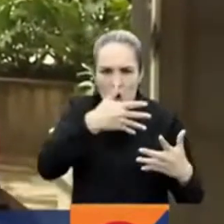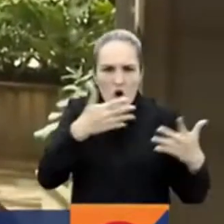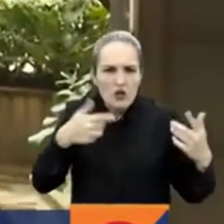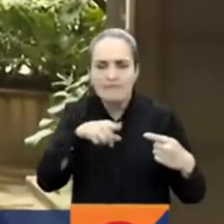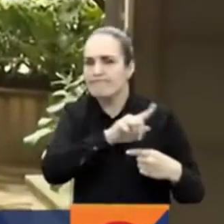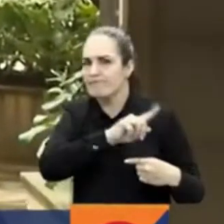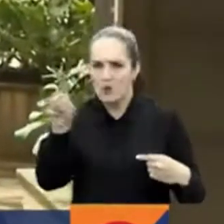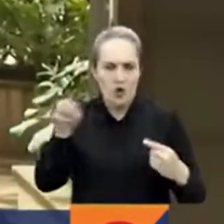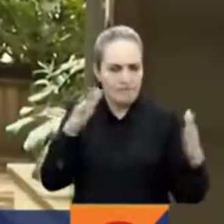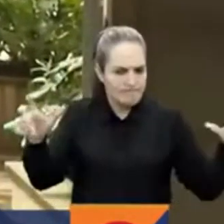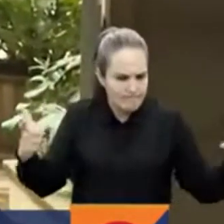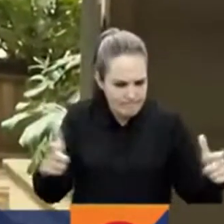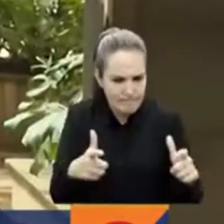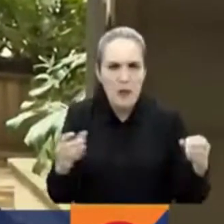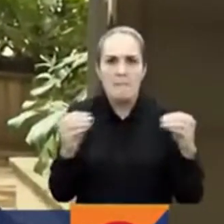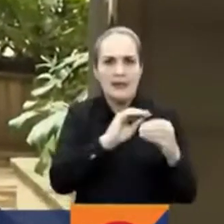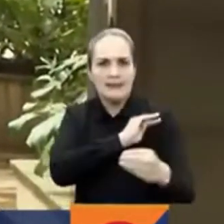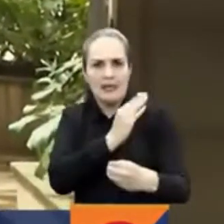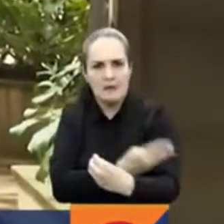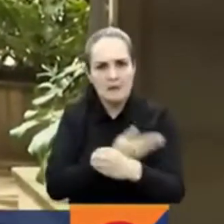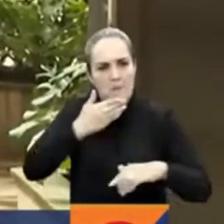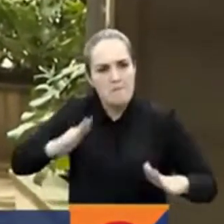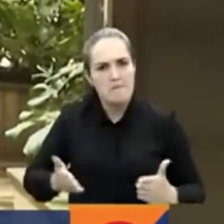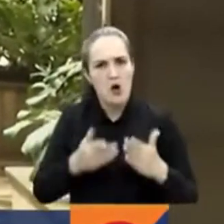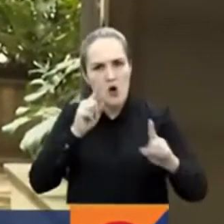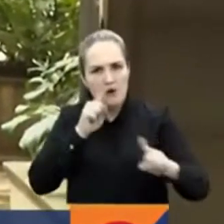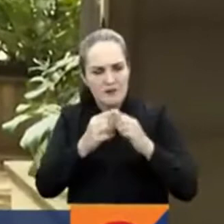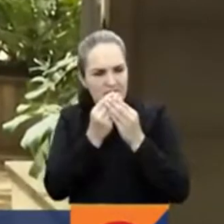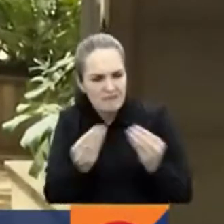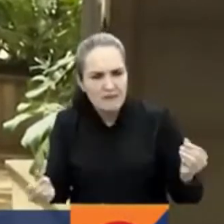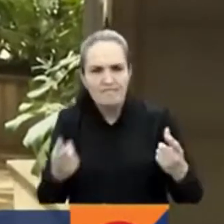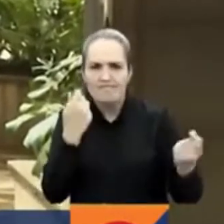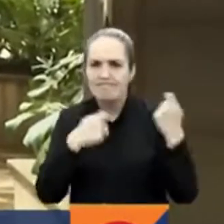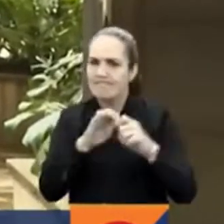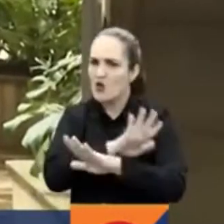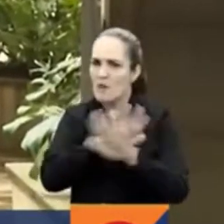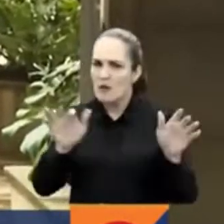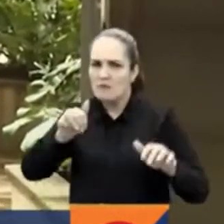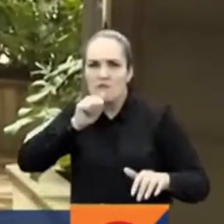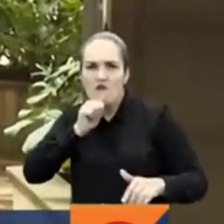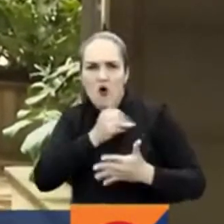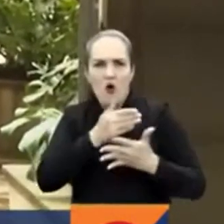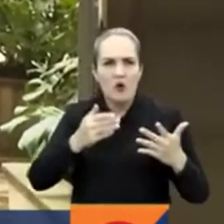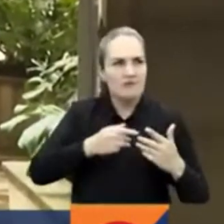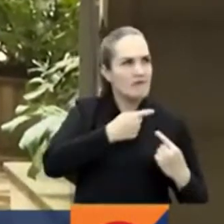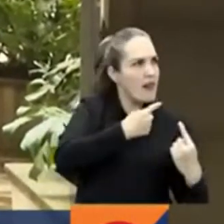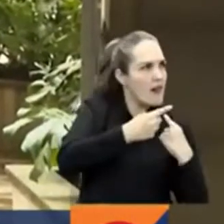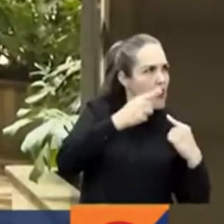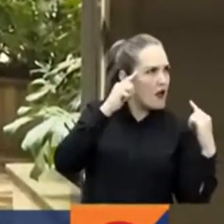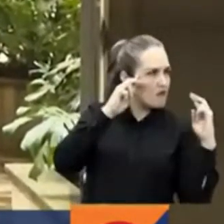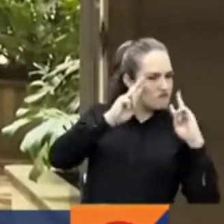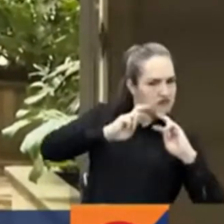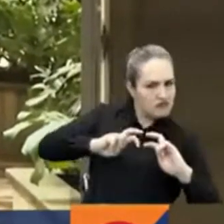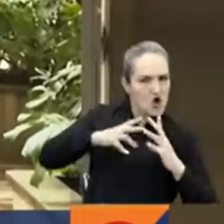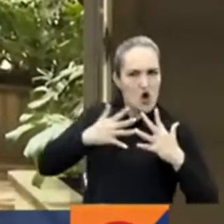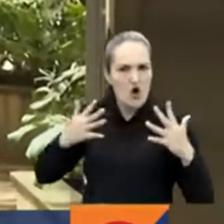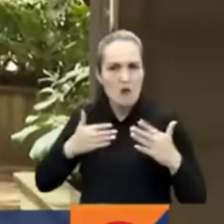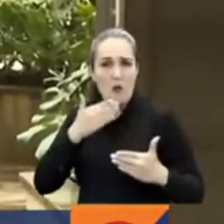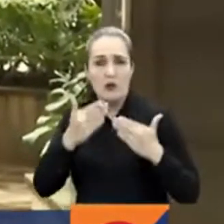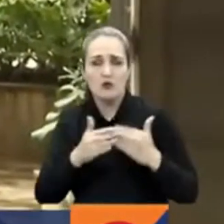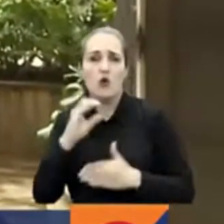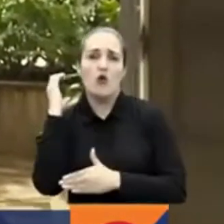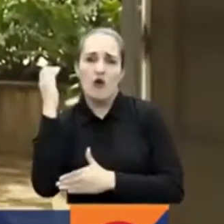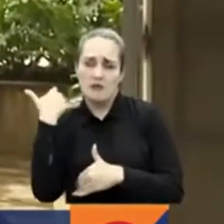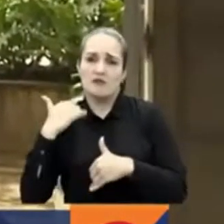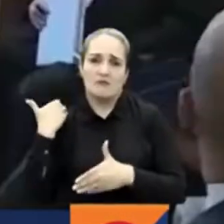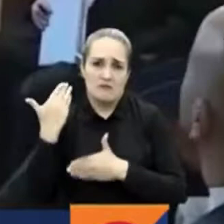mejores capacidades que tenemos hoy para combatir el narcotráfico a través de la inteligencia, las distintas figuras que ha venido aplicando Colombia